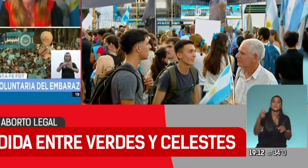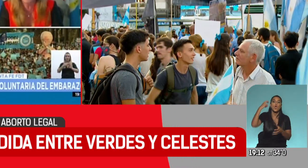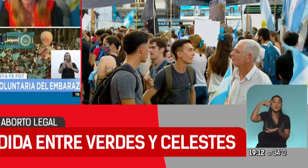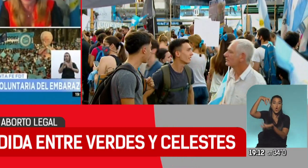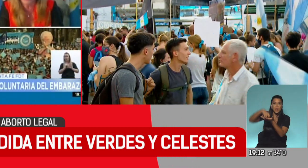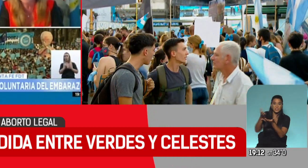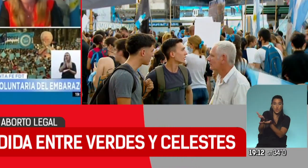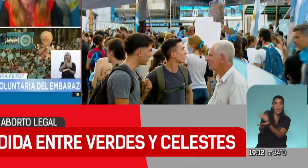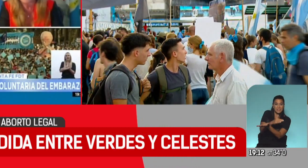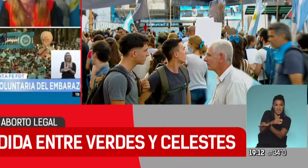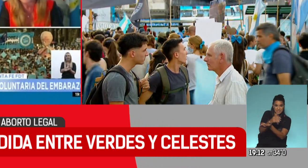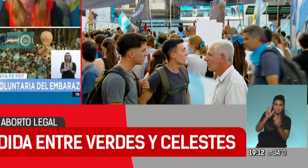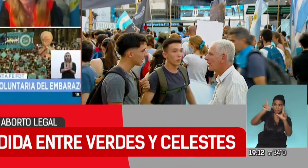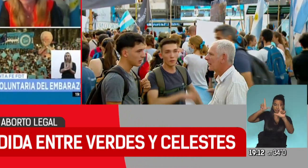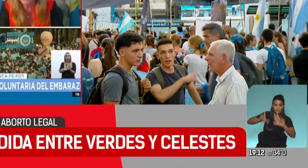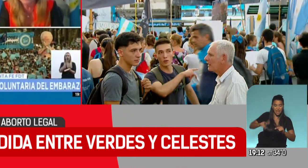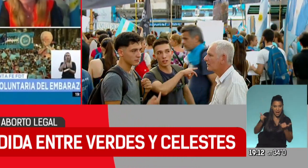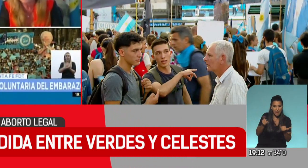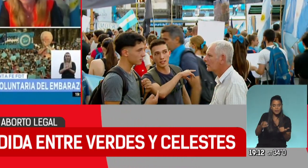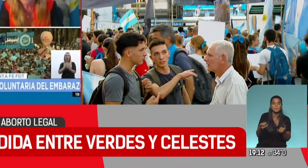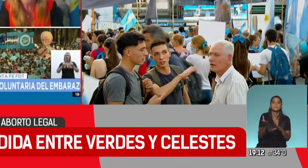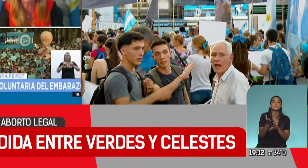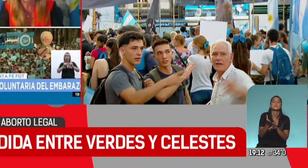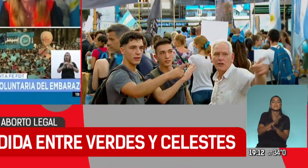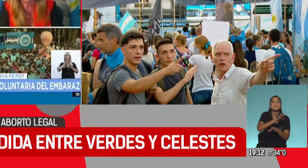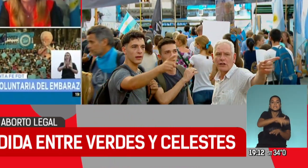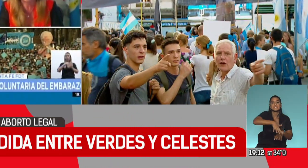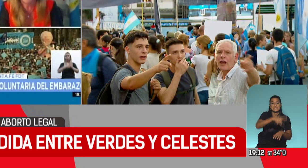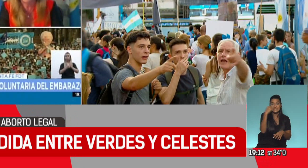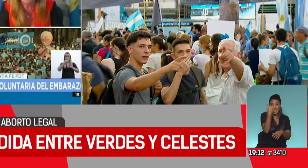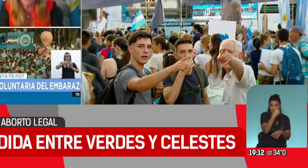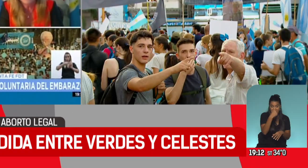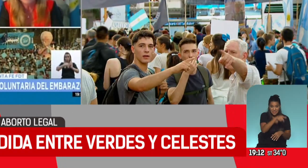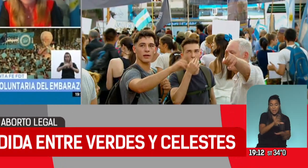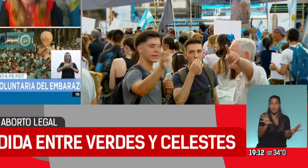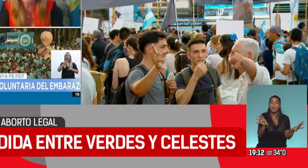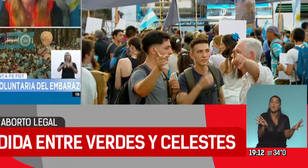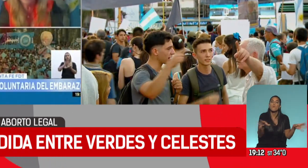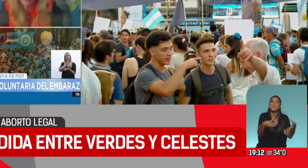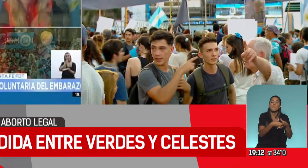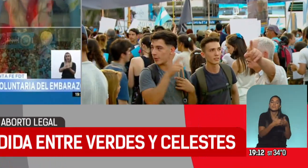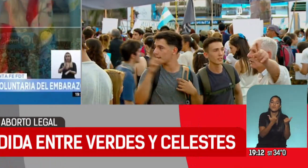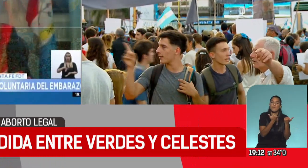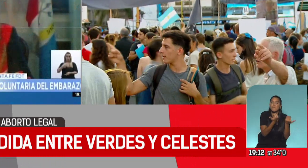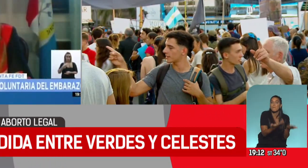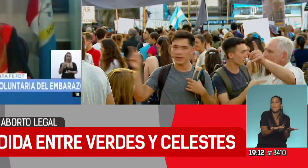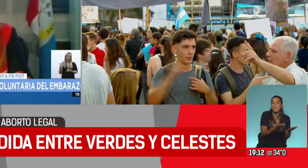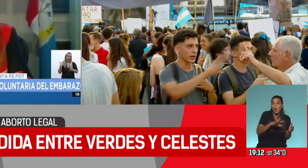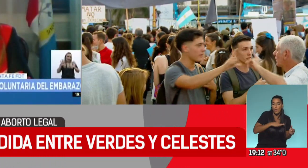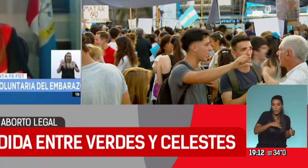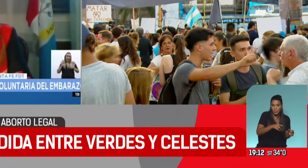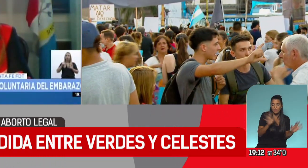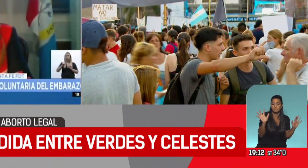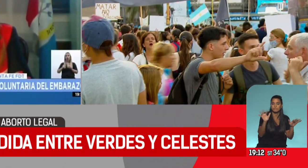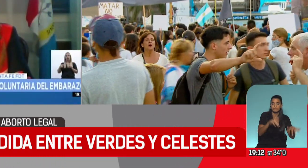Congreso de la Nación. Estamos trabajando, como ustedes bien decían, del lado celeste, del lado de las agrupaciones Provida, quienes se convocaron a